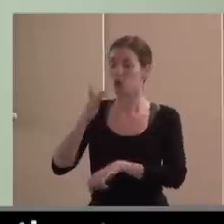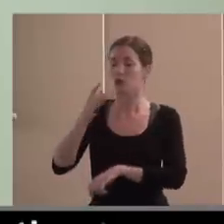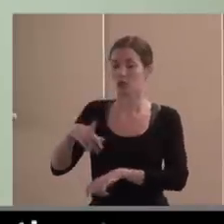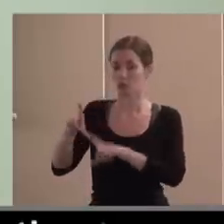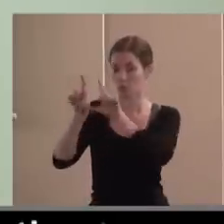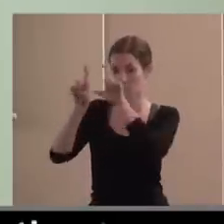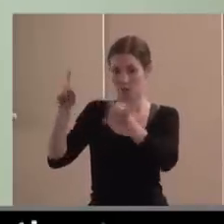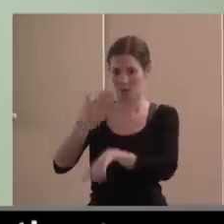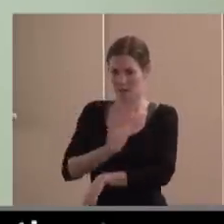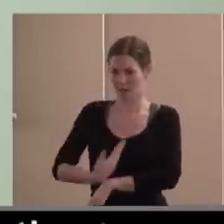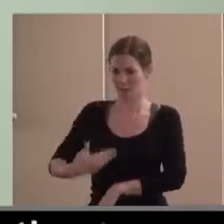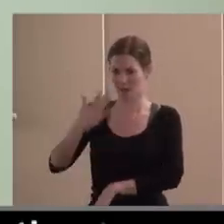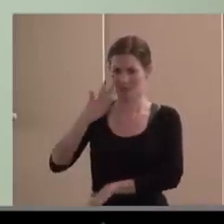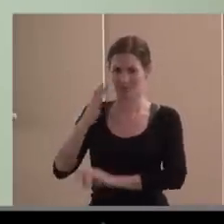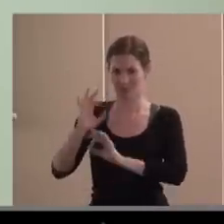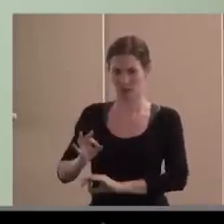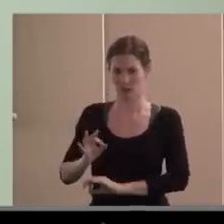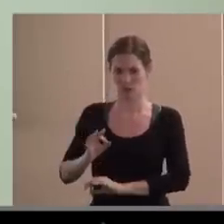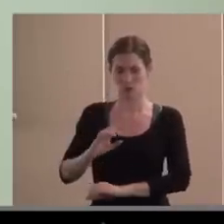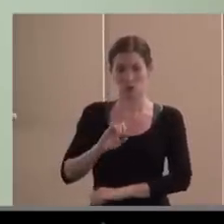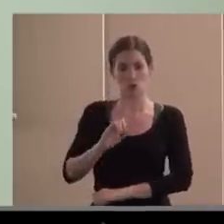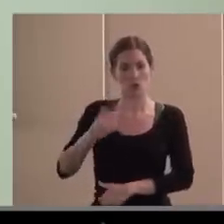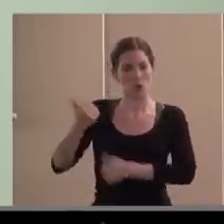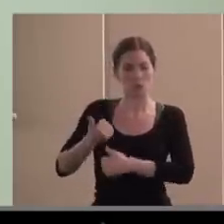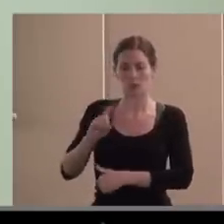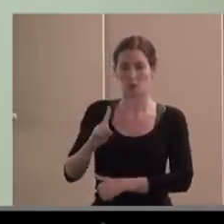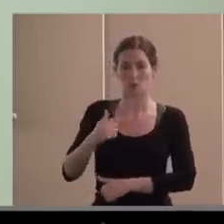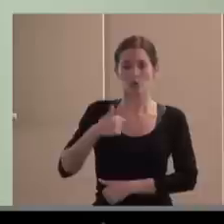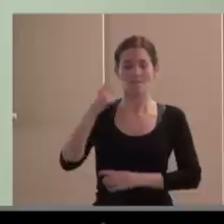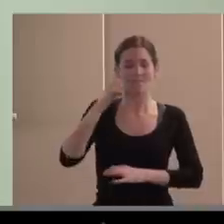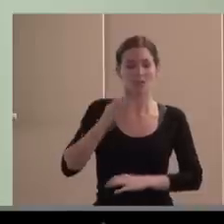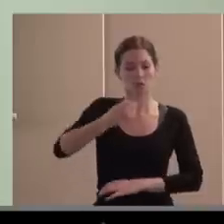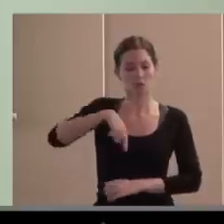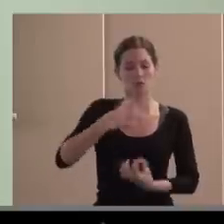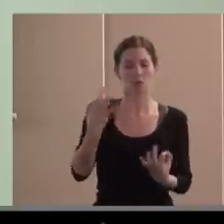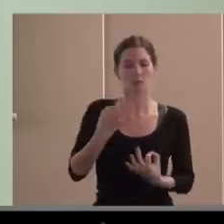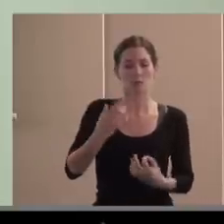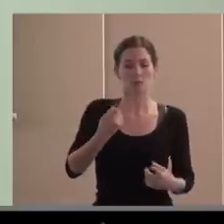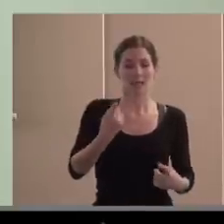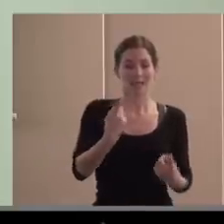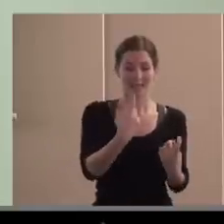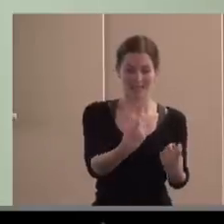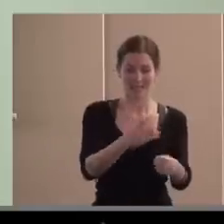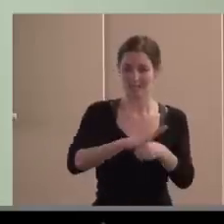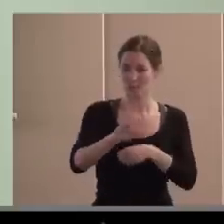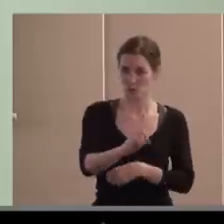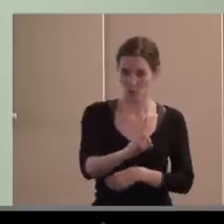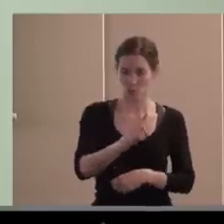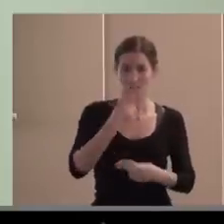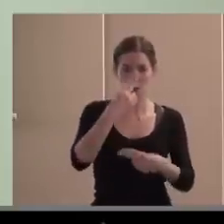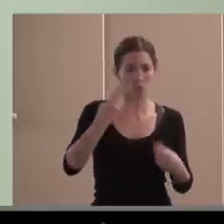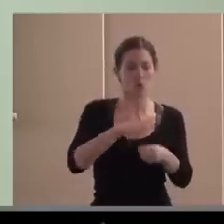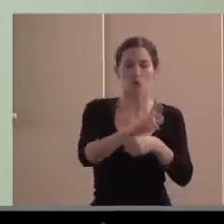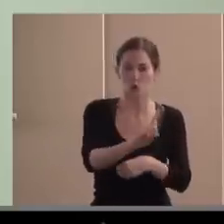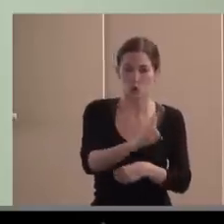necesidades no cubiertas, no satisfechas por el mercado o no provistas por lo público, presionar, maximizar que lo